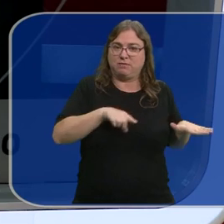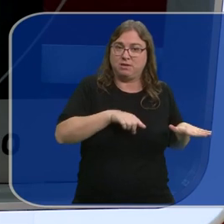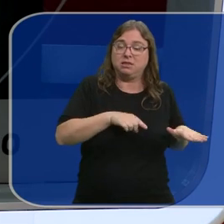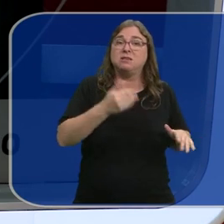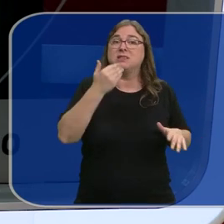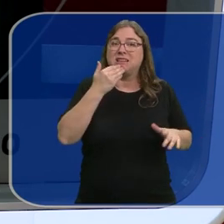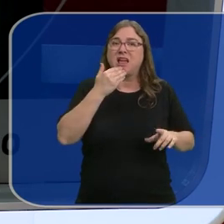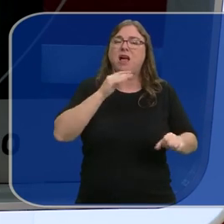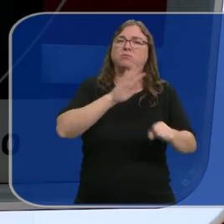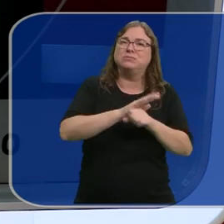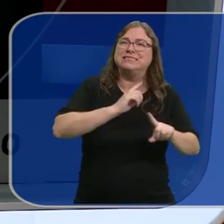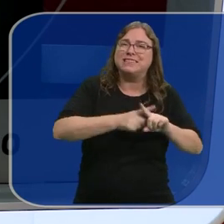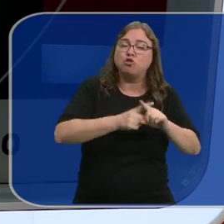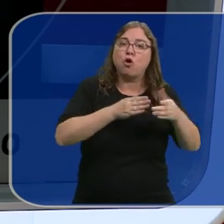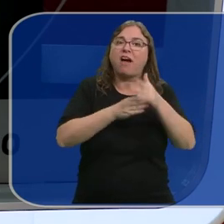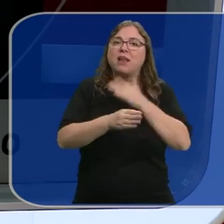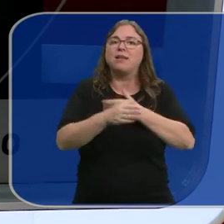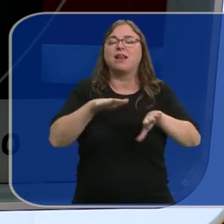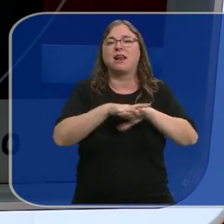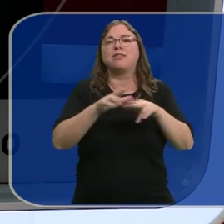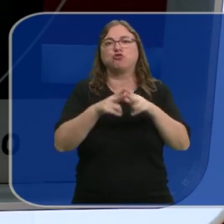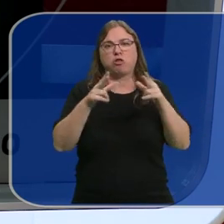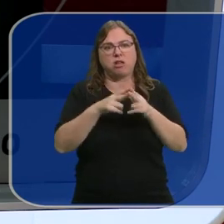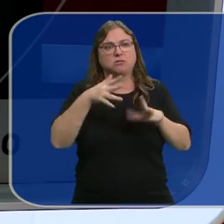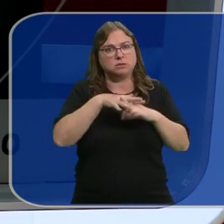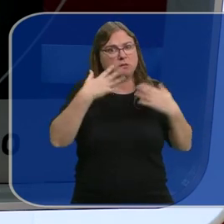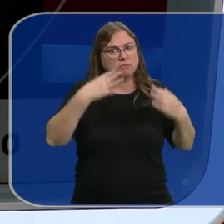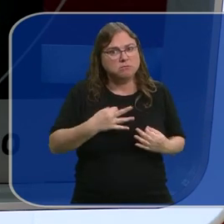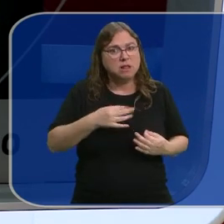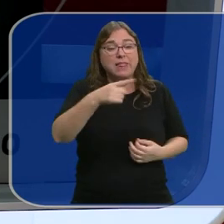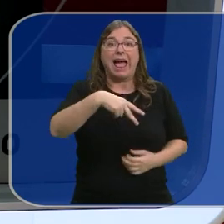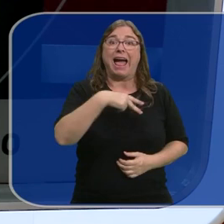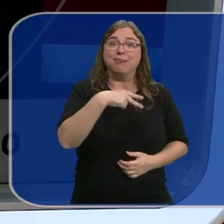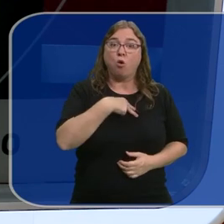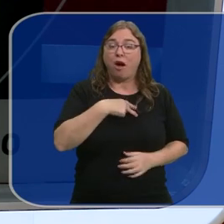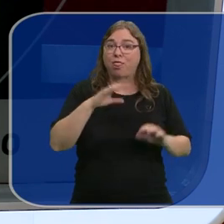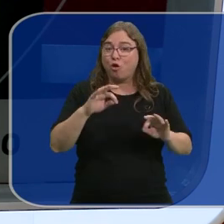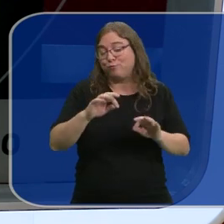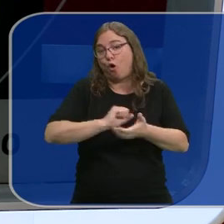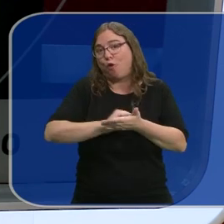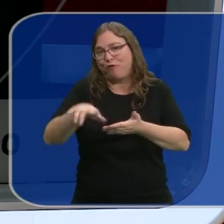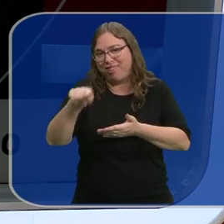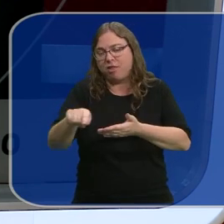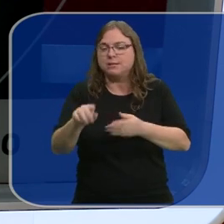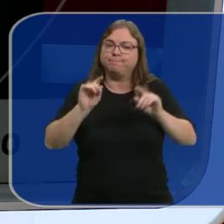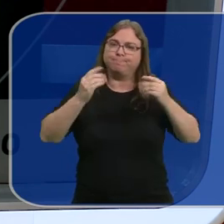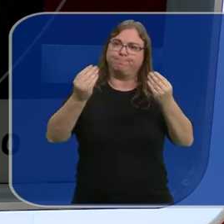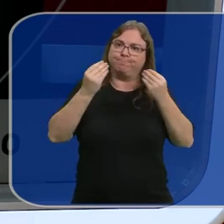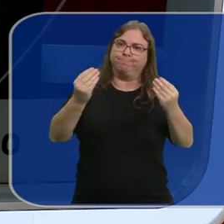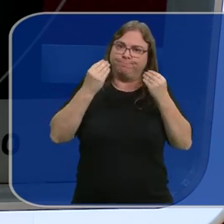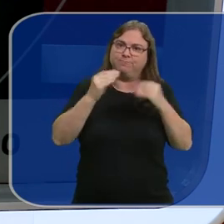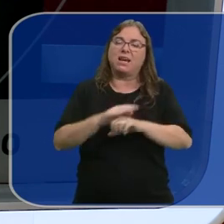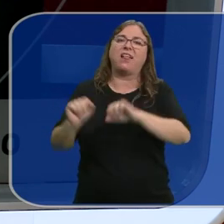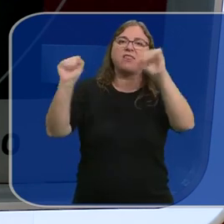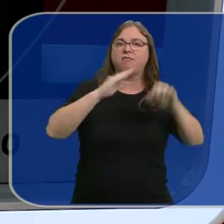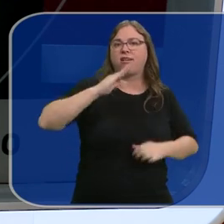Entre ellos, las agresiones sexuales a través de las redes sociales. Estas nuevas realidades obligan a los abogados del turno de oficio a una formación constante para